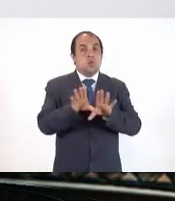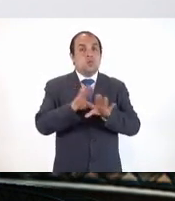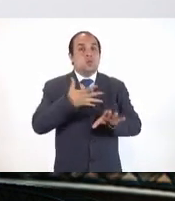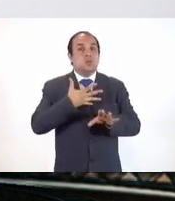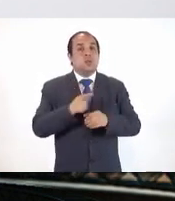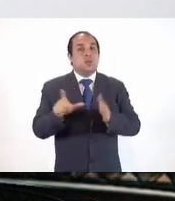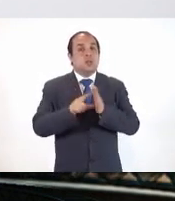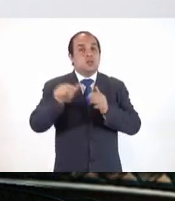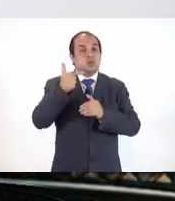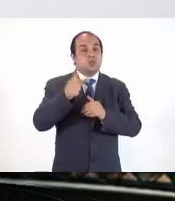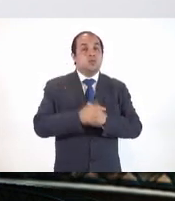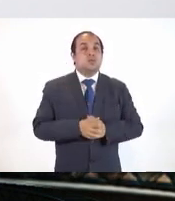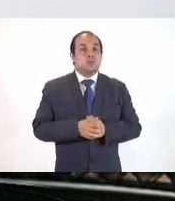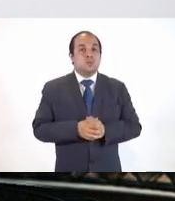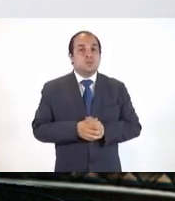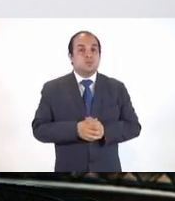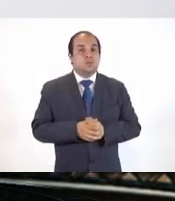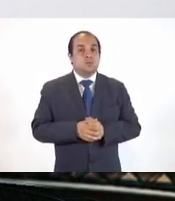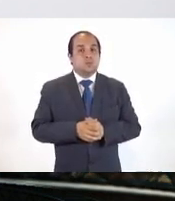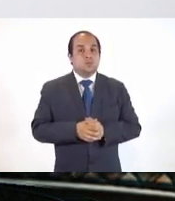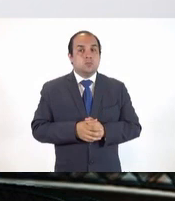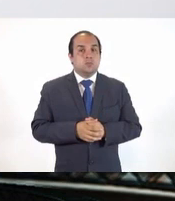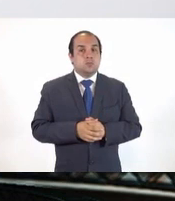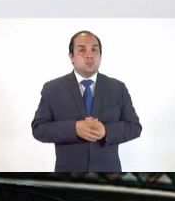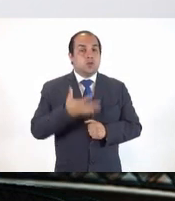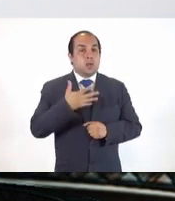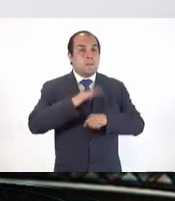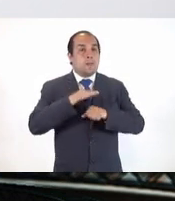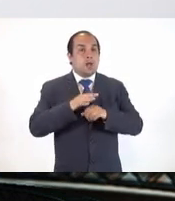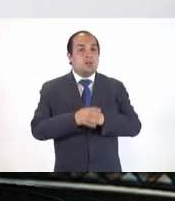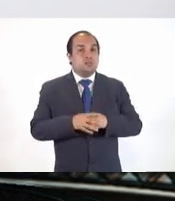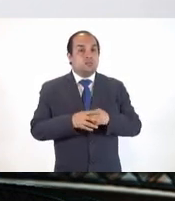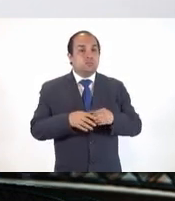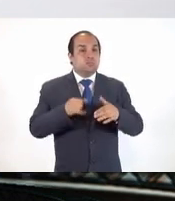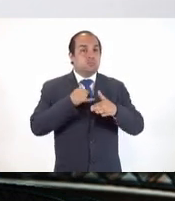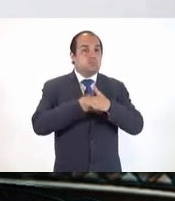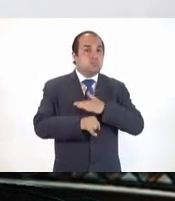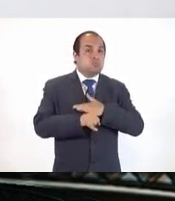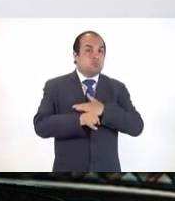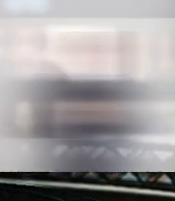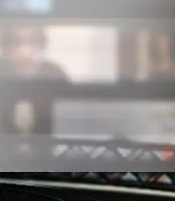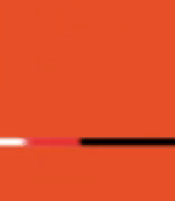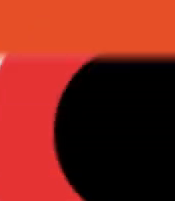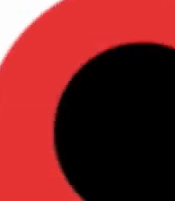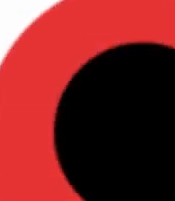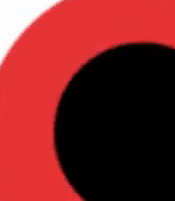línea 12 sin entrar ya más en detalle. Pero creo que es una responsabilidad nuestra.